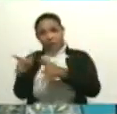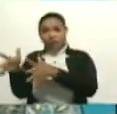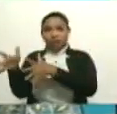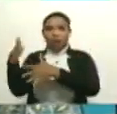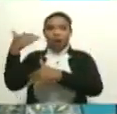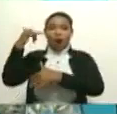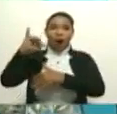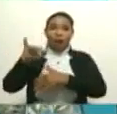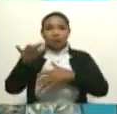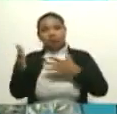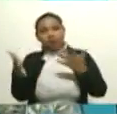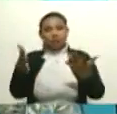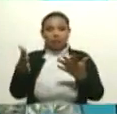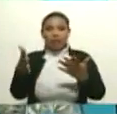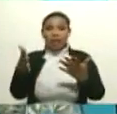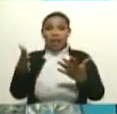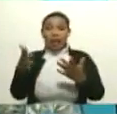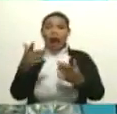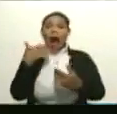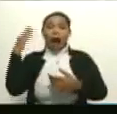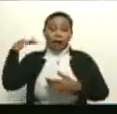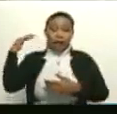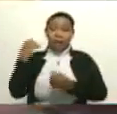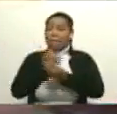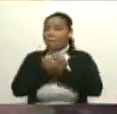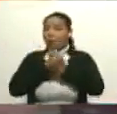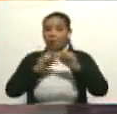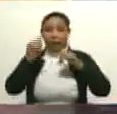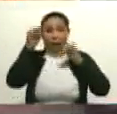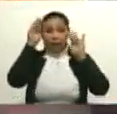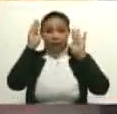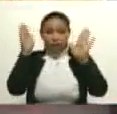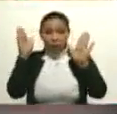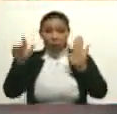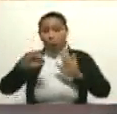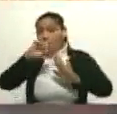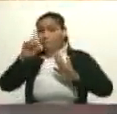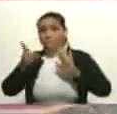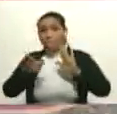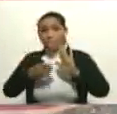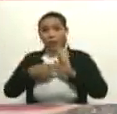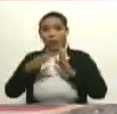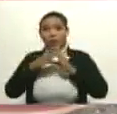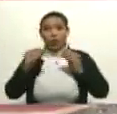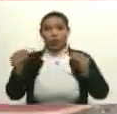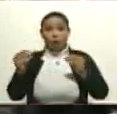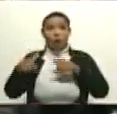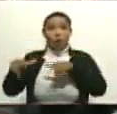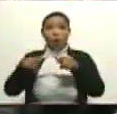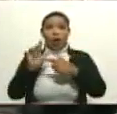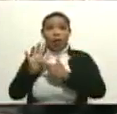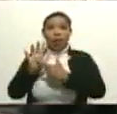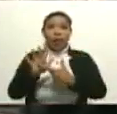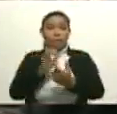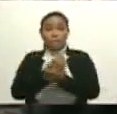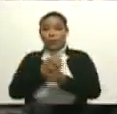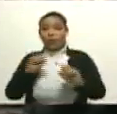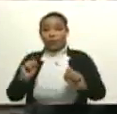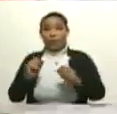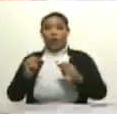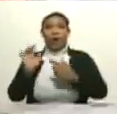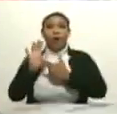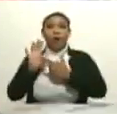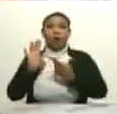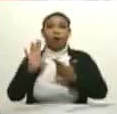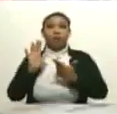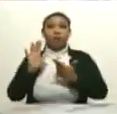era prácticamente imposible atender completa la grilla ofrecida en todos los espacios. Ha permitido además este festival